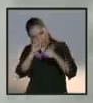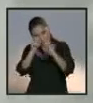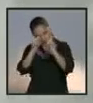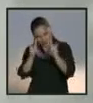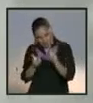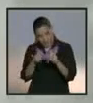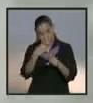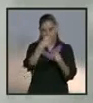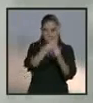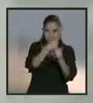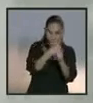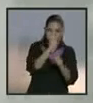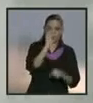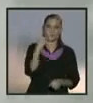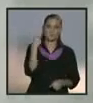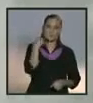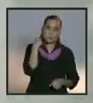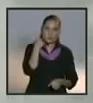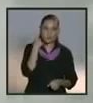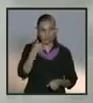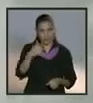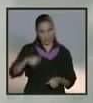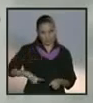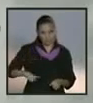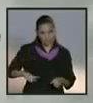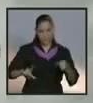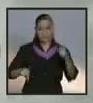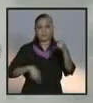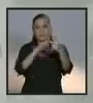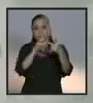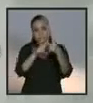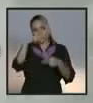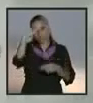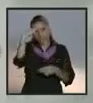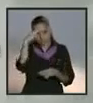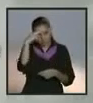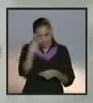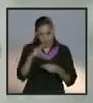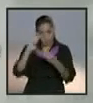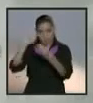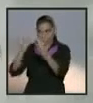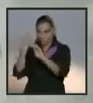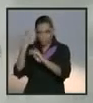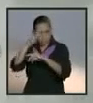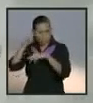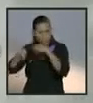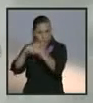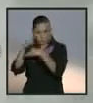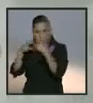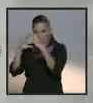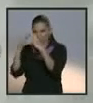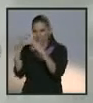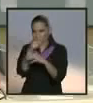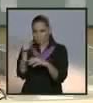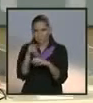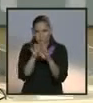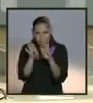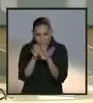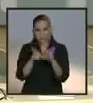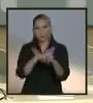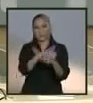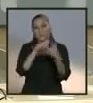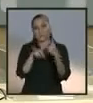gobierno. Dos, México en el mundo. Tres, social y desarrollo sustentable.